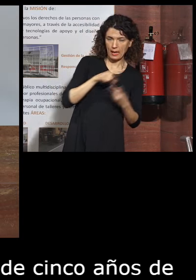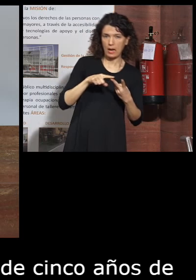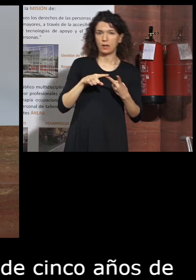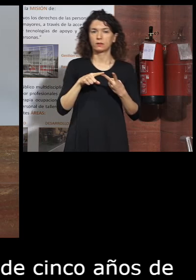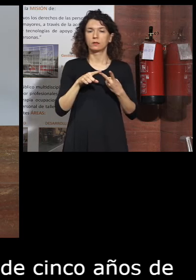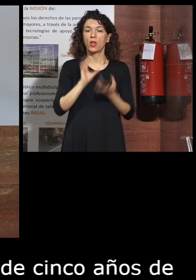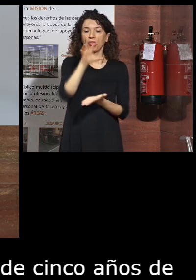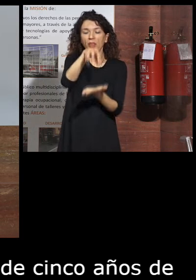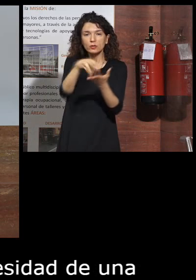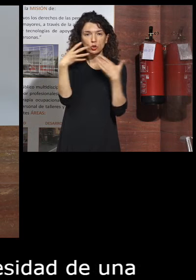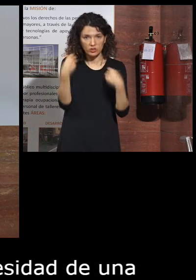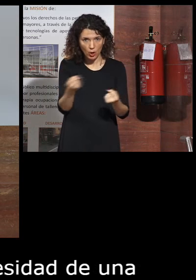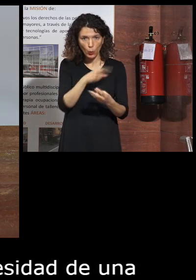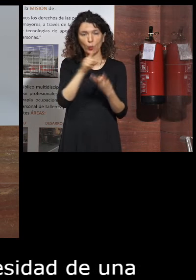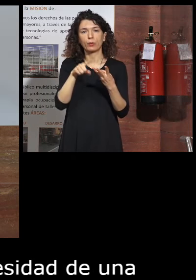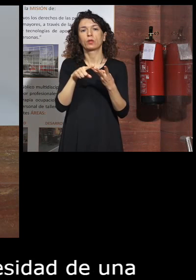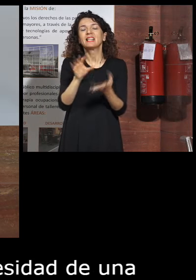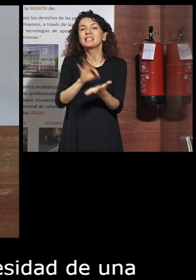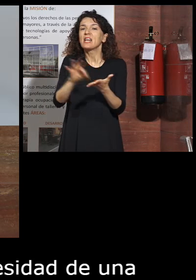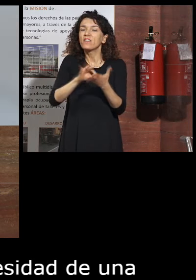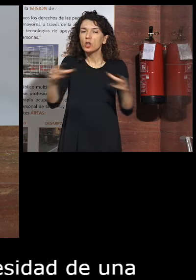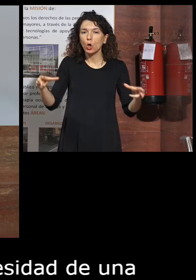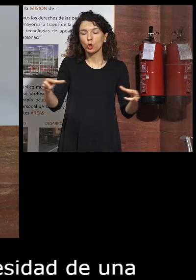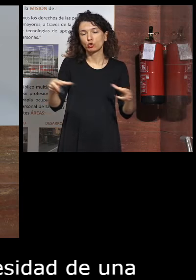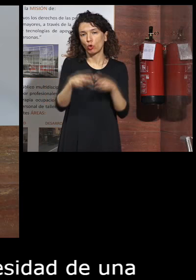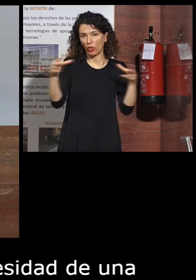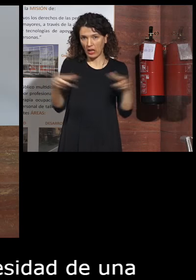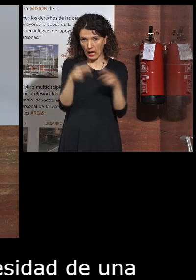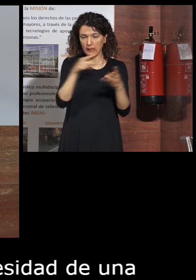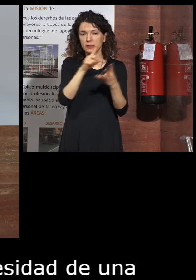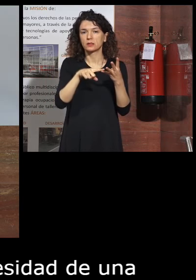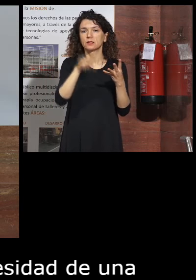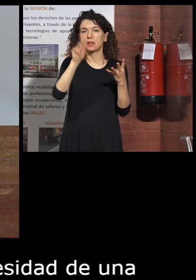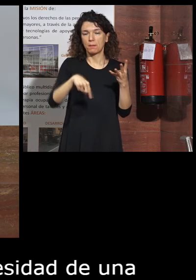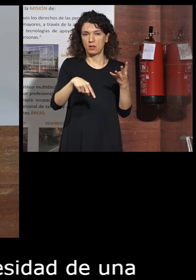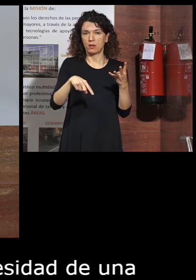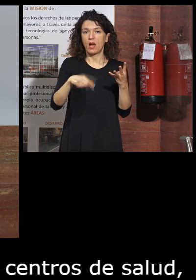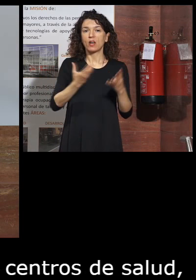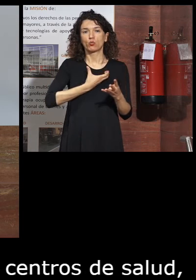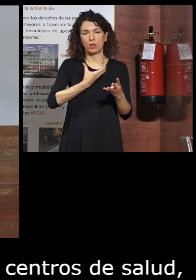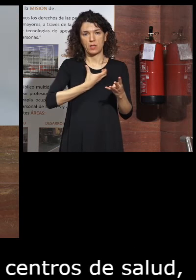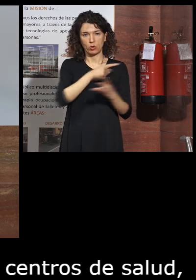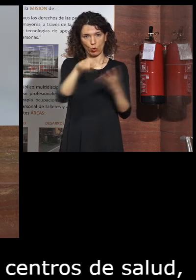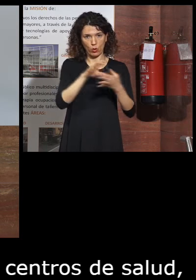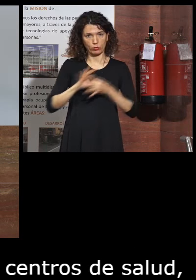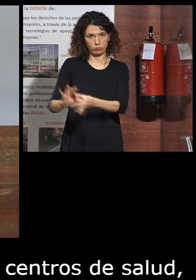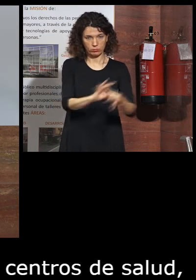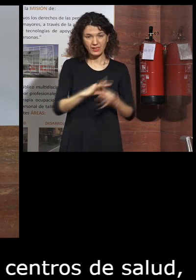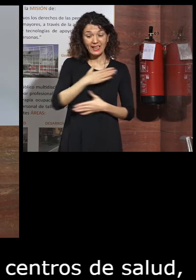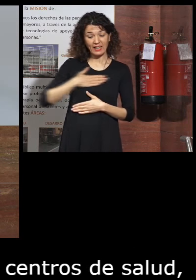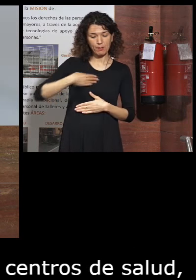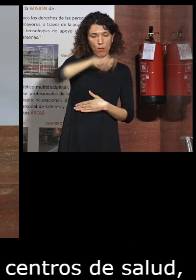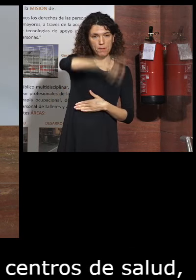salud servicios sociales y alimentos queremos que las